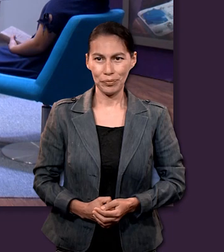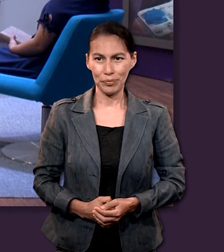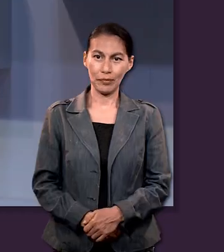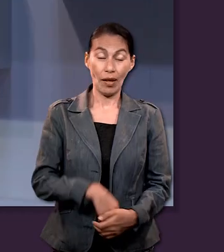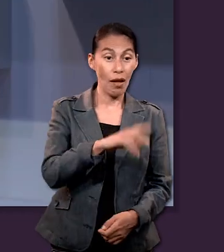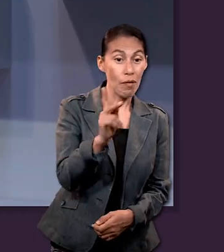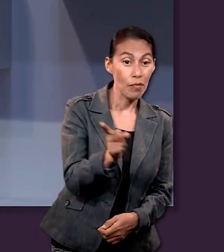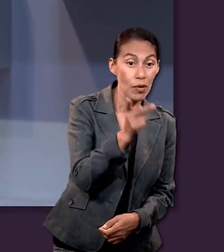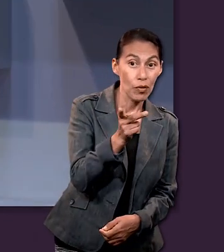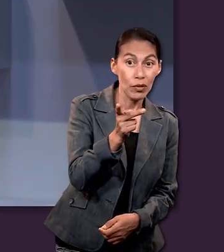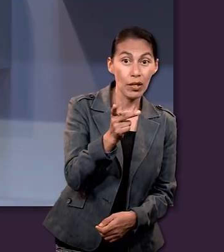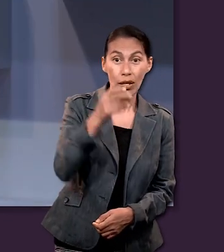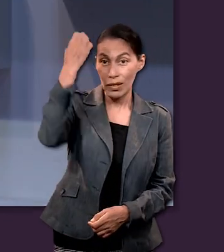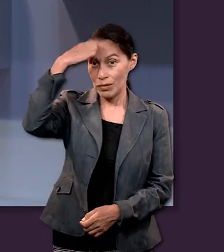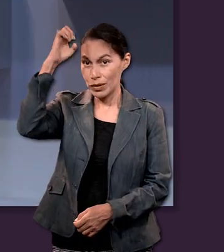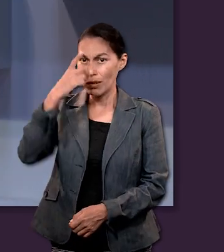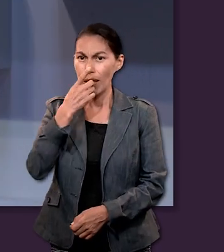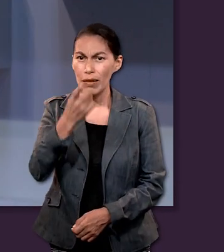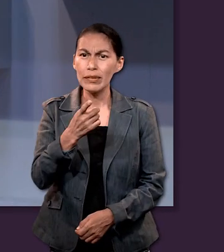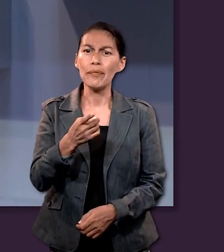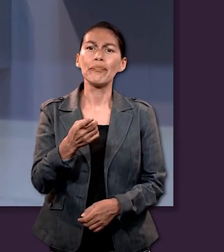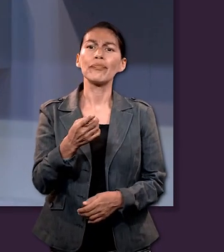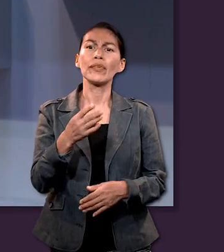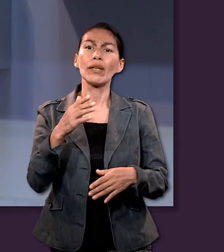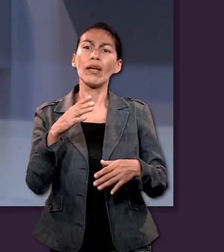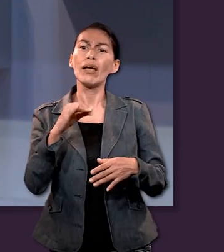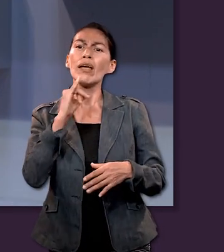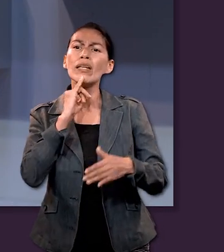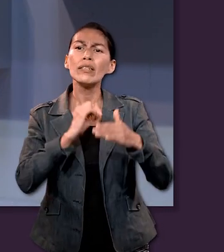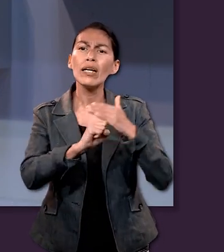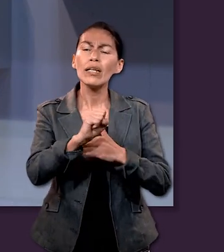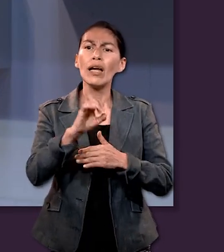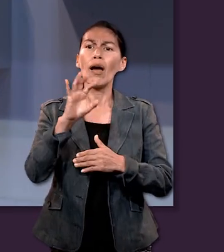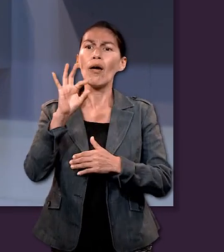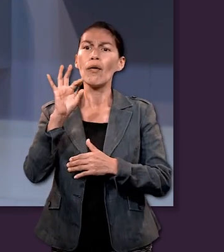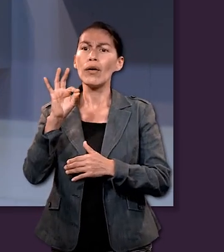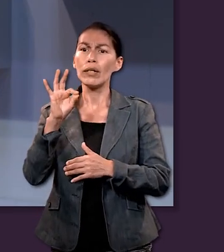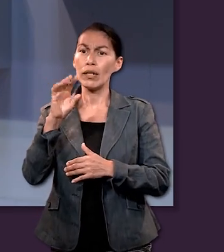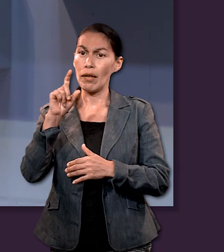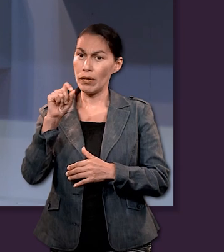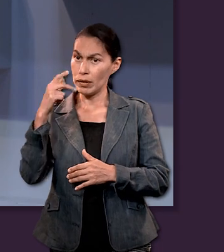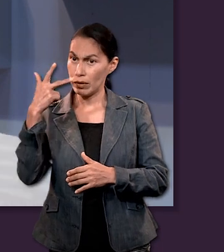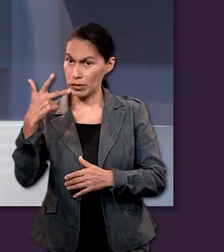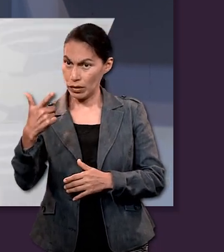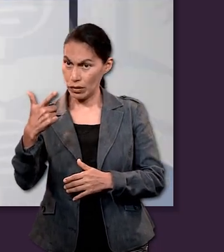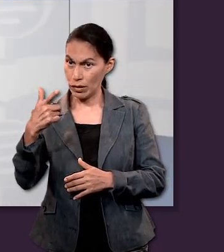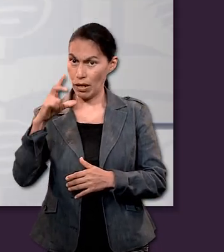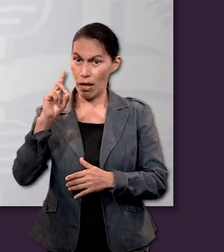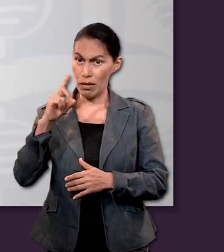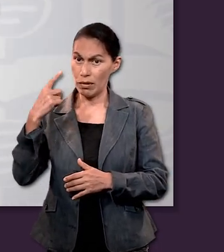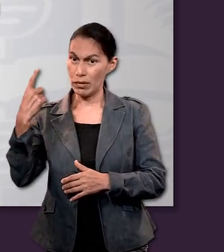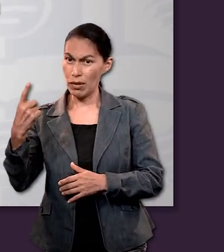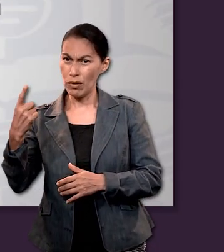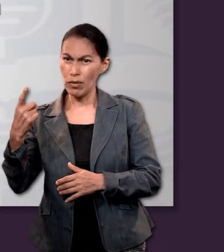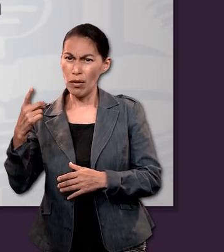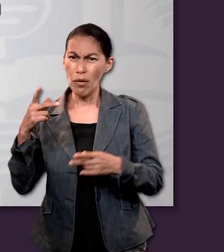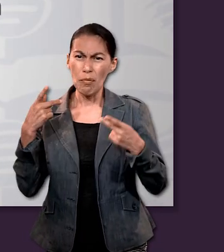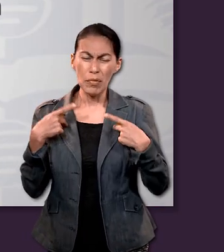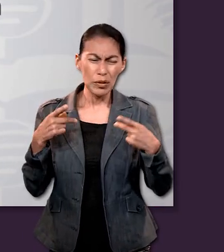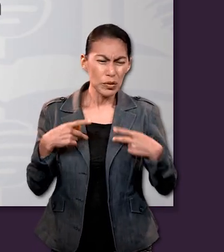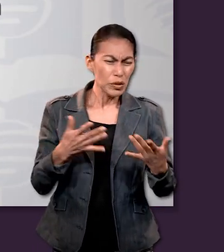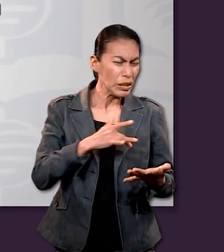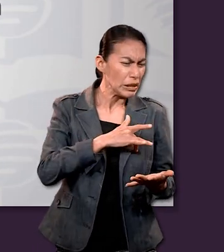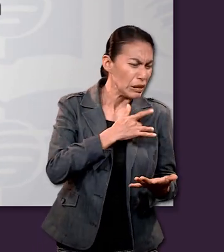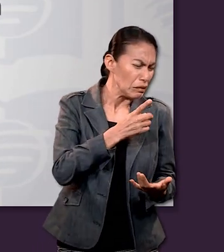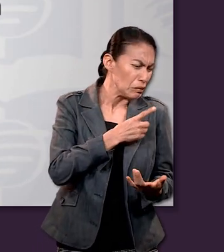bueno ahorita hay una pregunta que nos gustaría hacerle al experto y la pregunta dice basados en